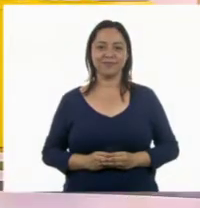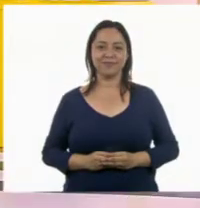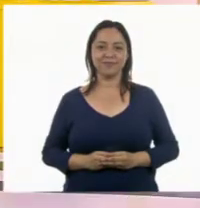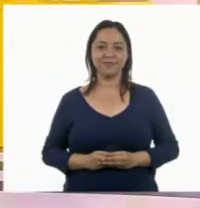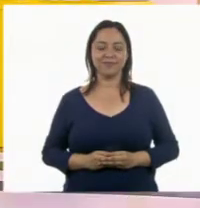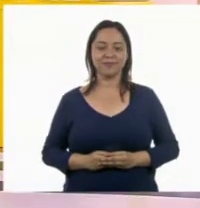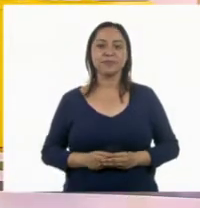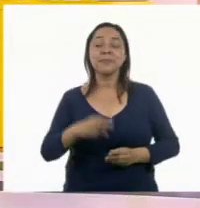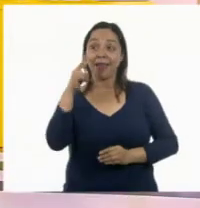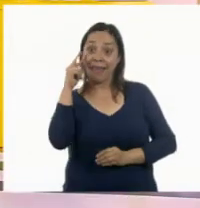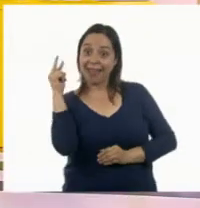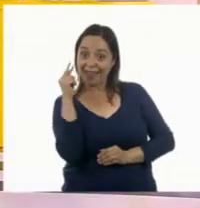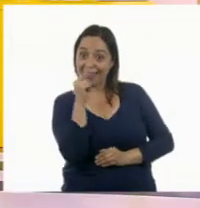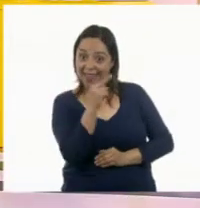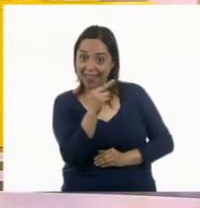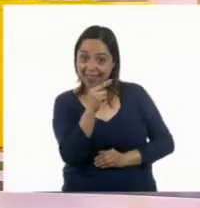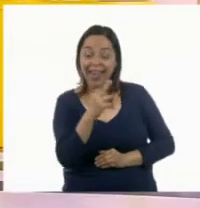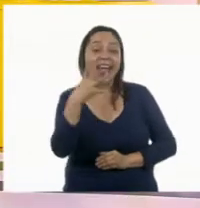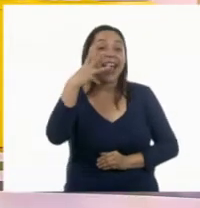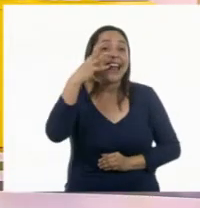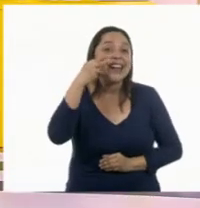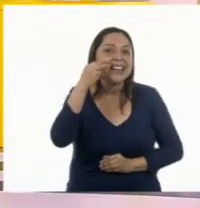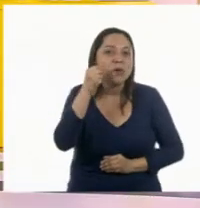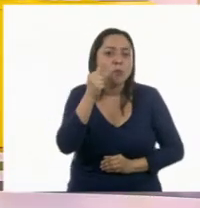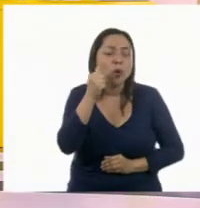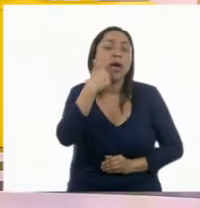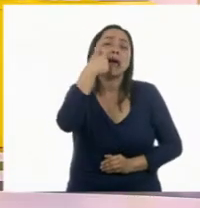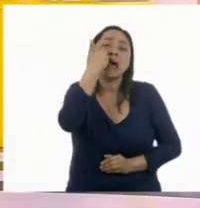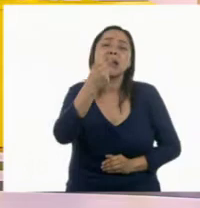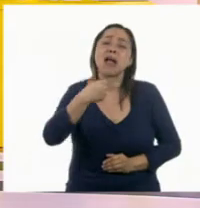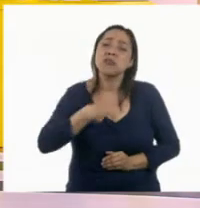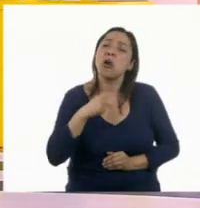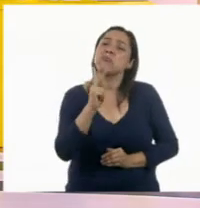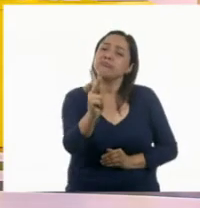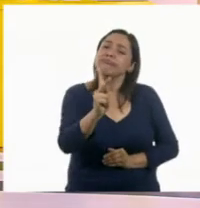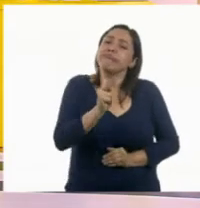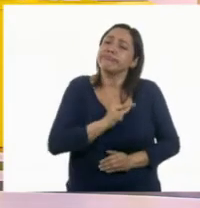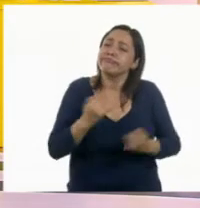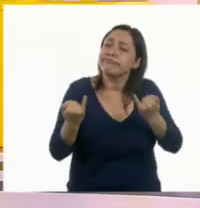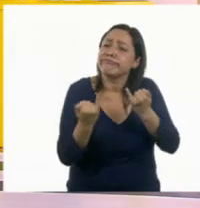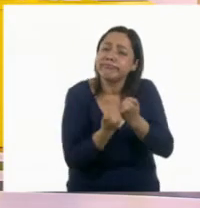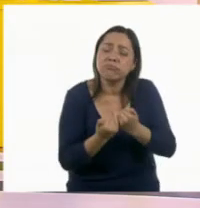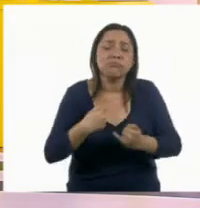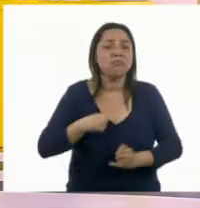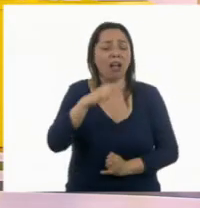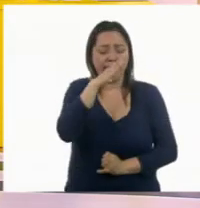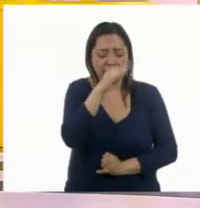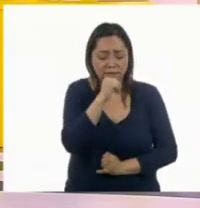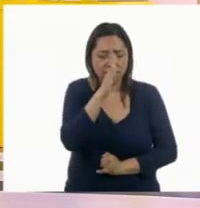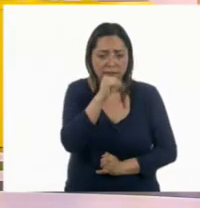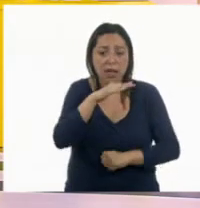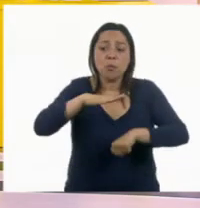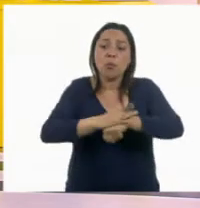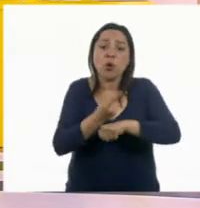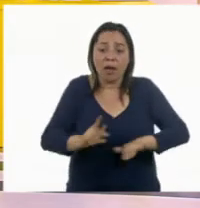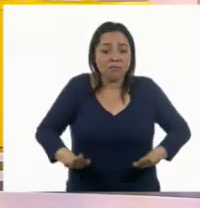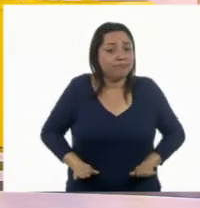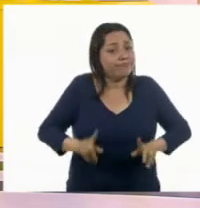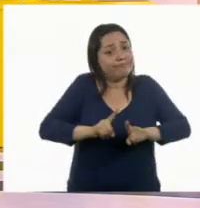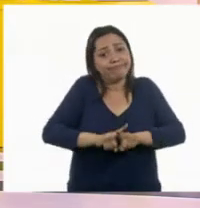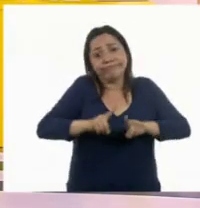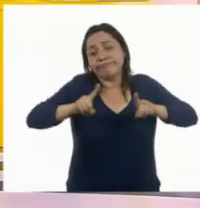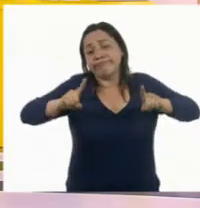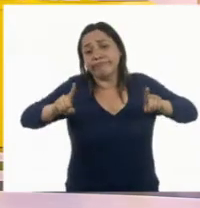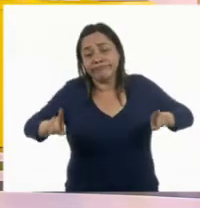Y como vimos, el limón quería ser como las otras frutas. Pero no lo podía ser porque él era diferente a las demás. Las demás